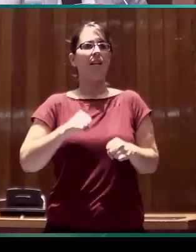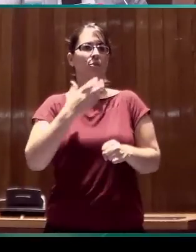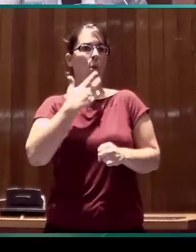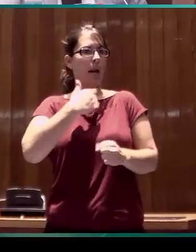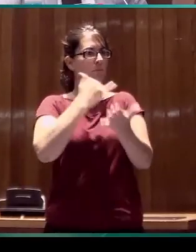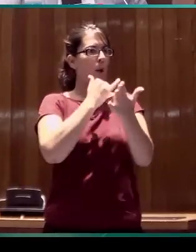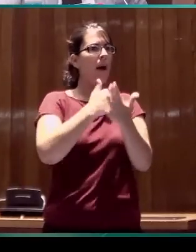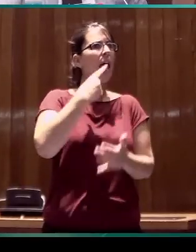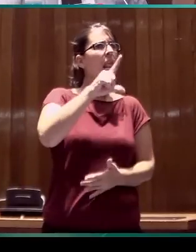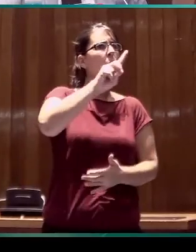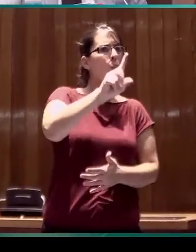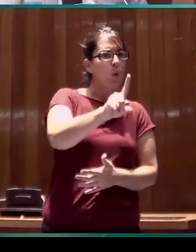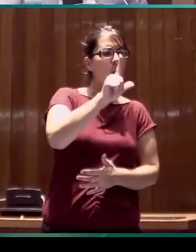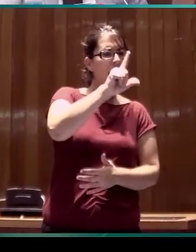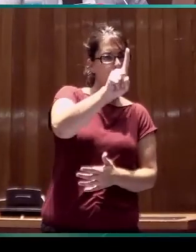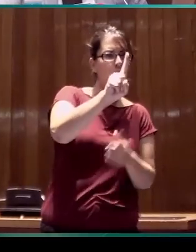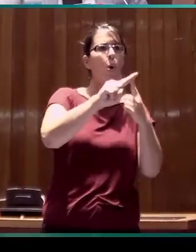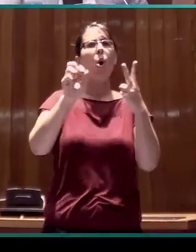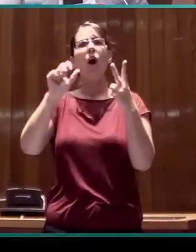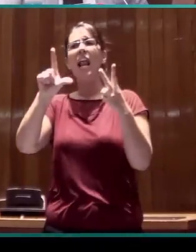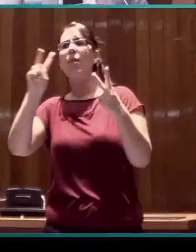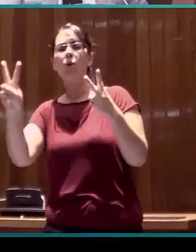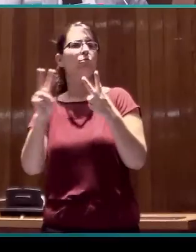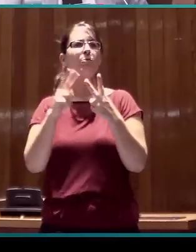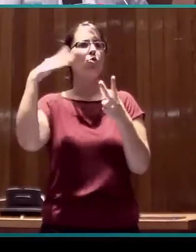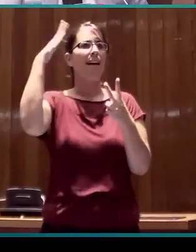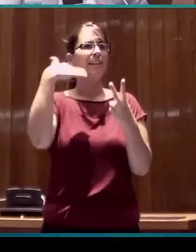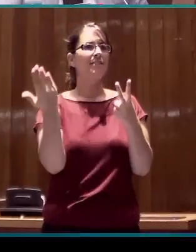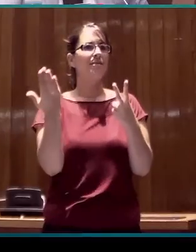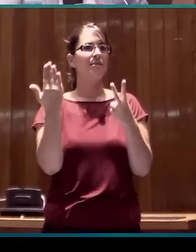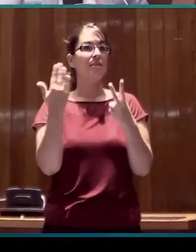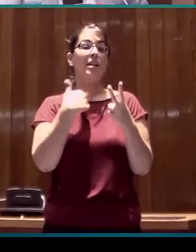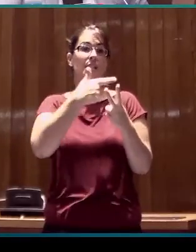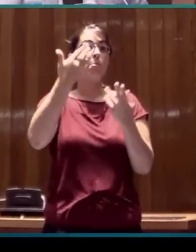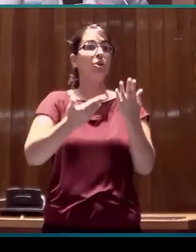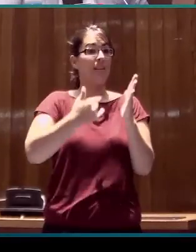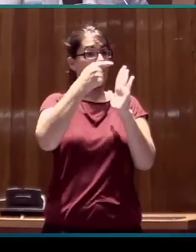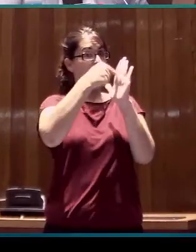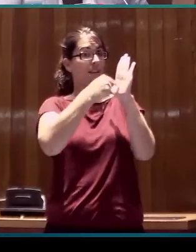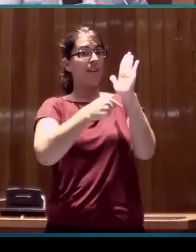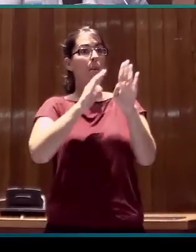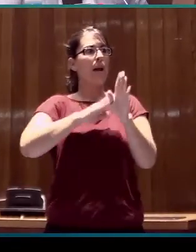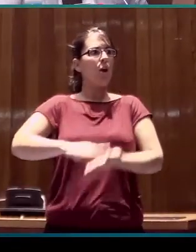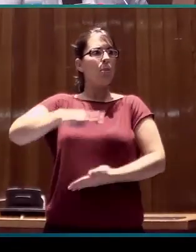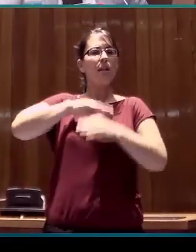L2. De nuevo, importante para la formación de los intérpretes de lengua de signos.